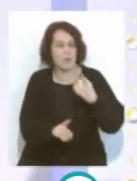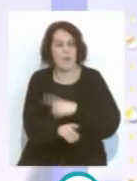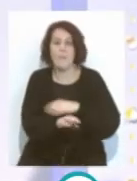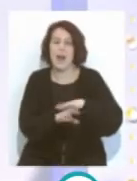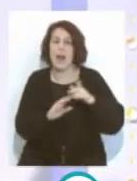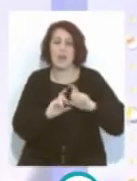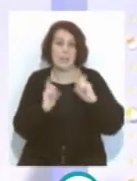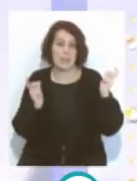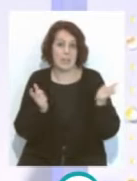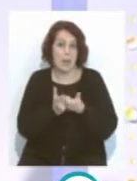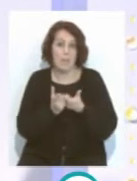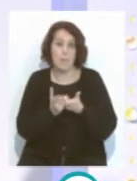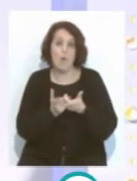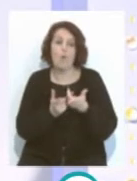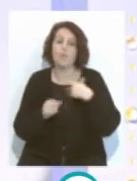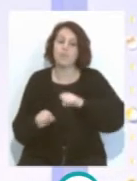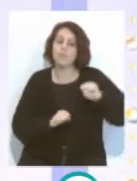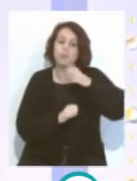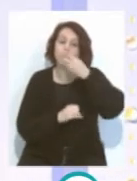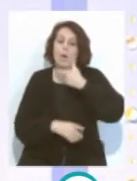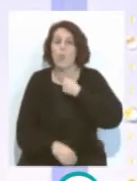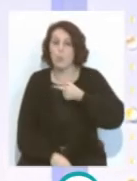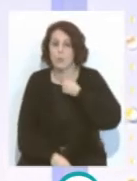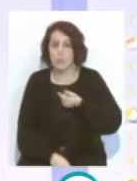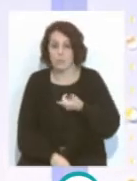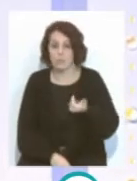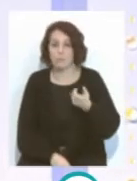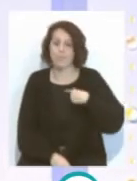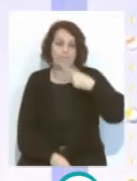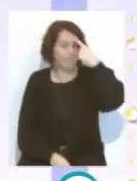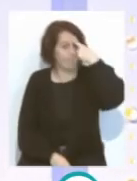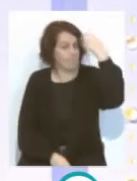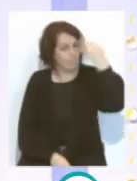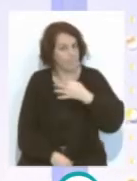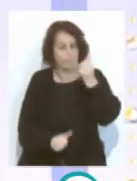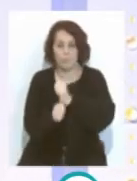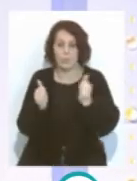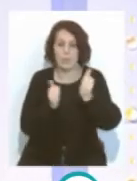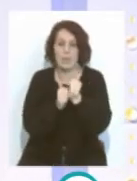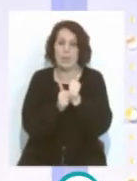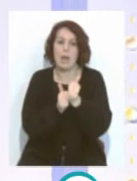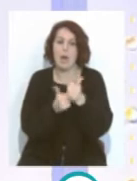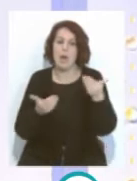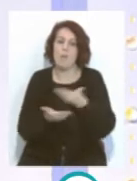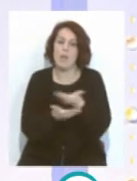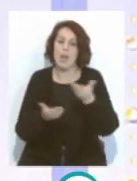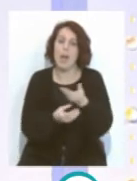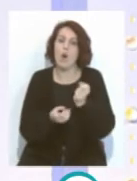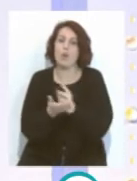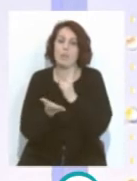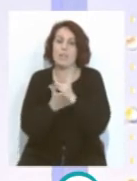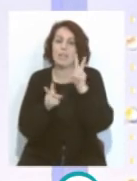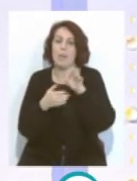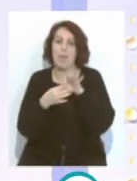un equipo que le gusta defender bien. Ya, buen seguro de que su prioridad va a ser ganar nuevamente fiabilidad en el aspecto